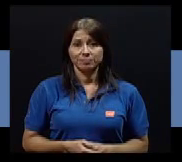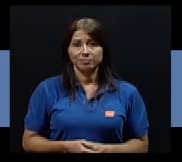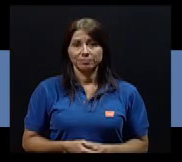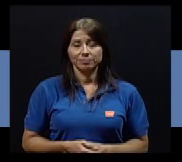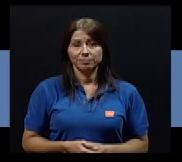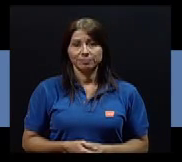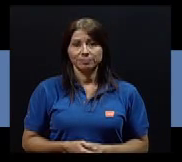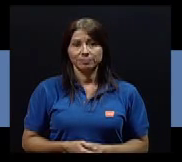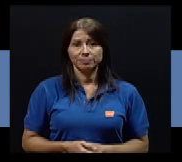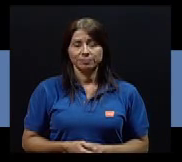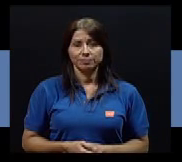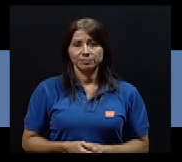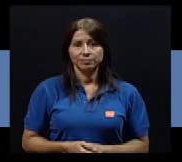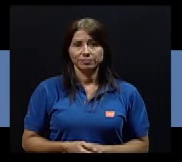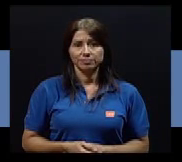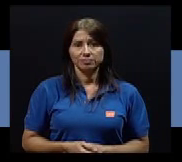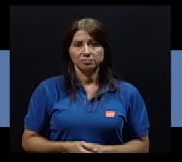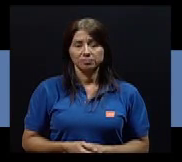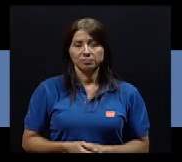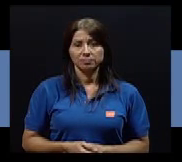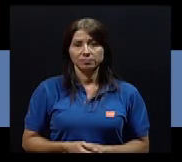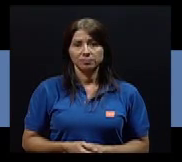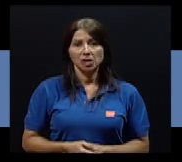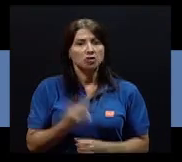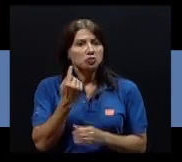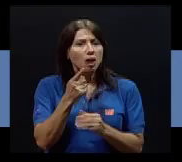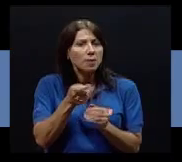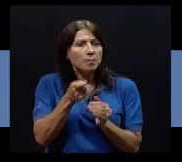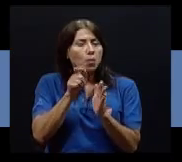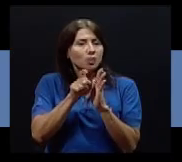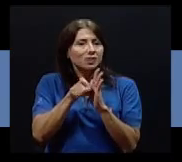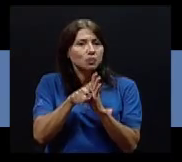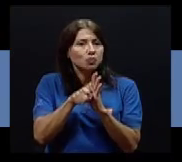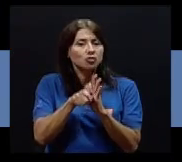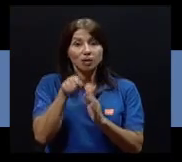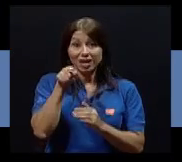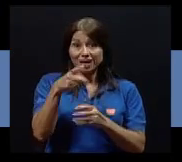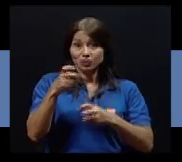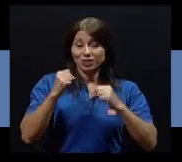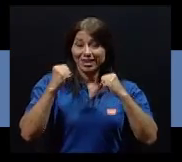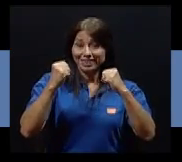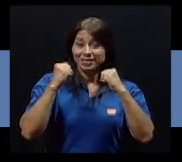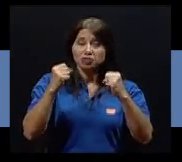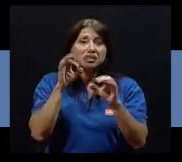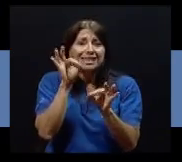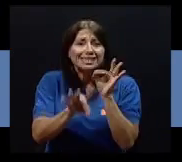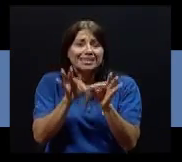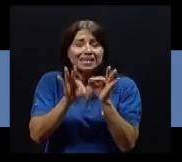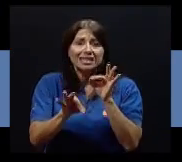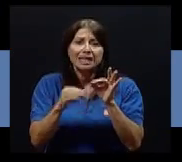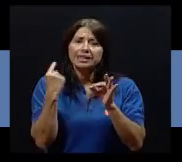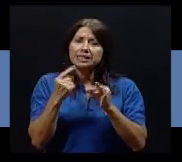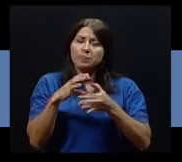sostiene el cuerpo recto sobre antebrazos y puntas de los pies durante algunos segundos. Abdominales sencillas que mantengan una contracción